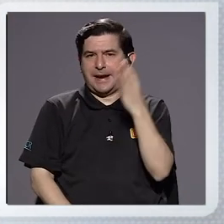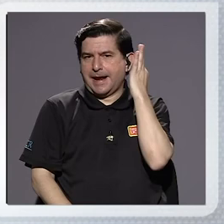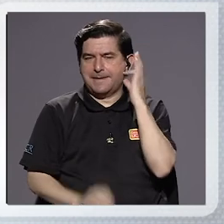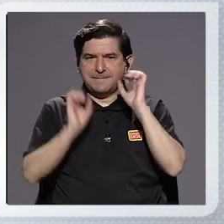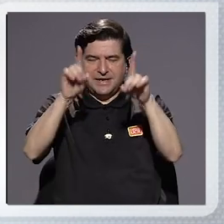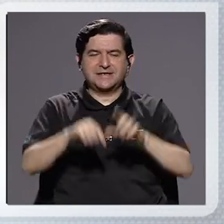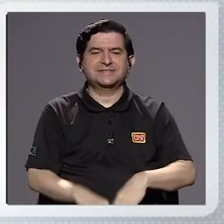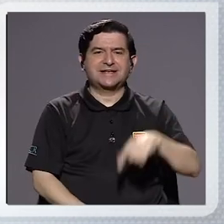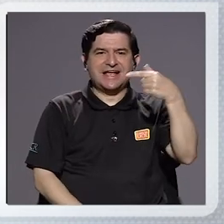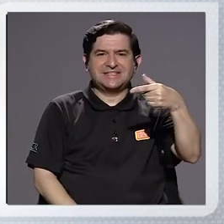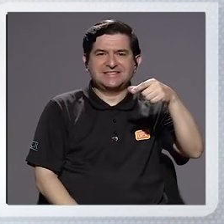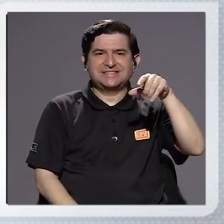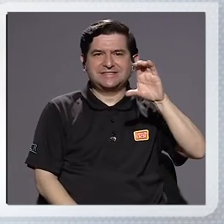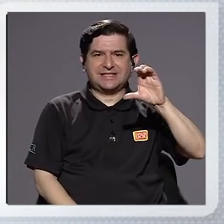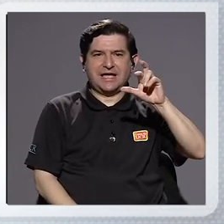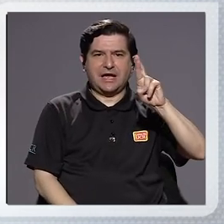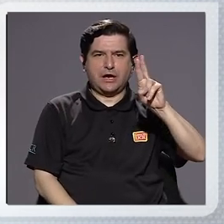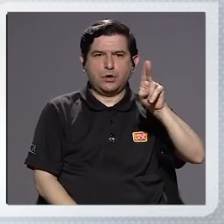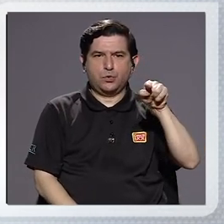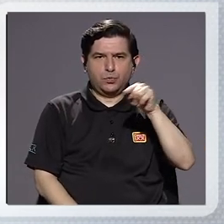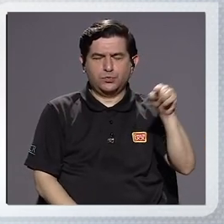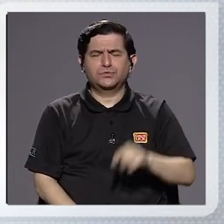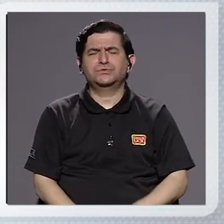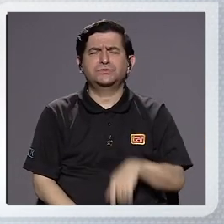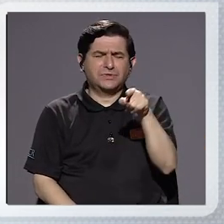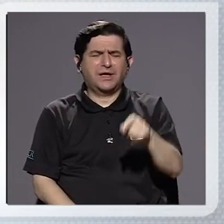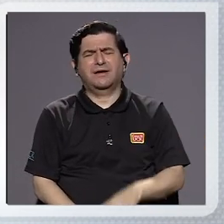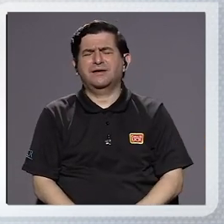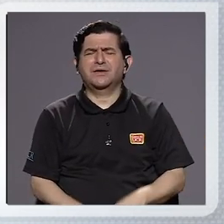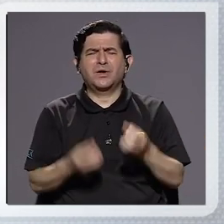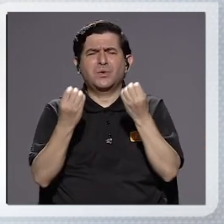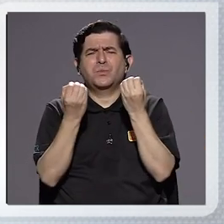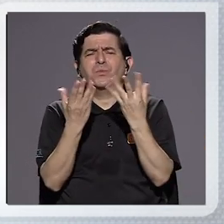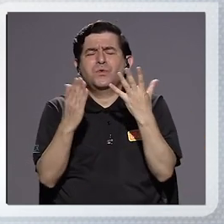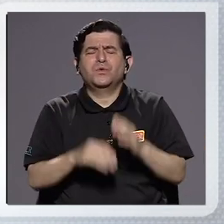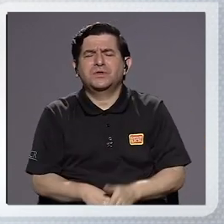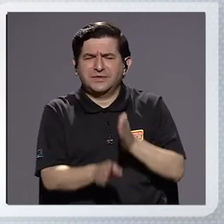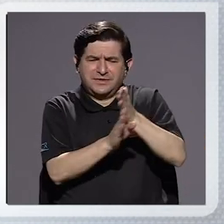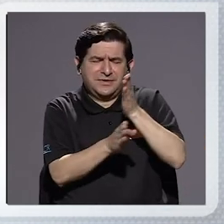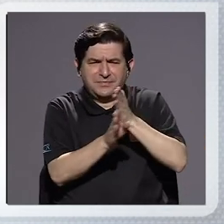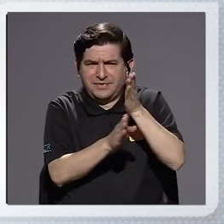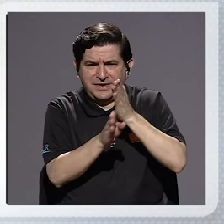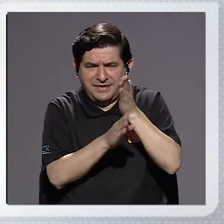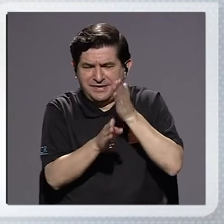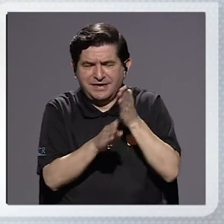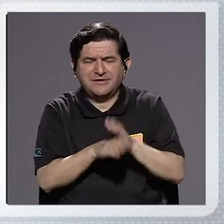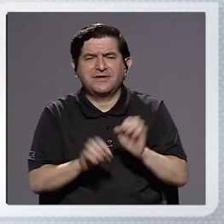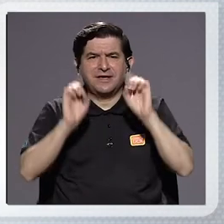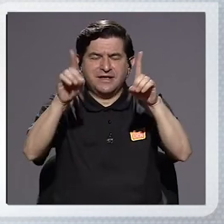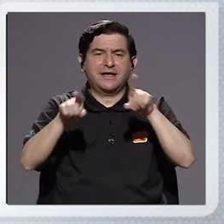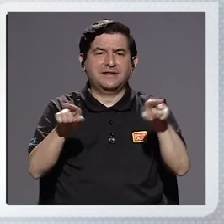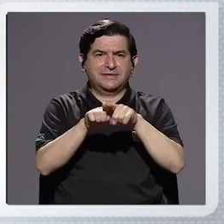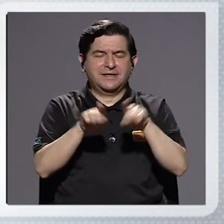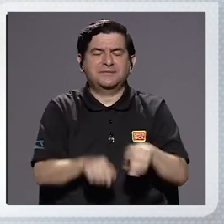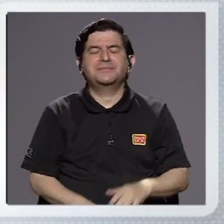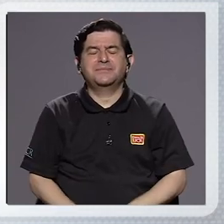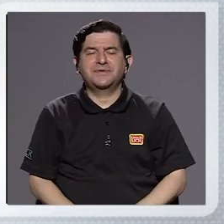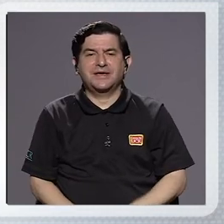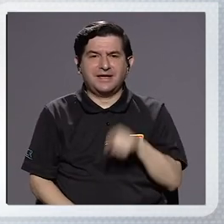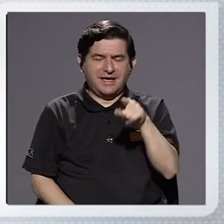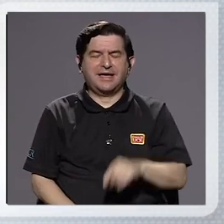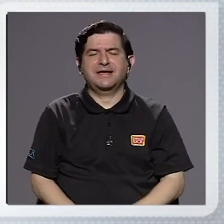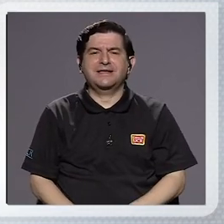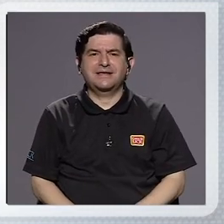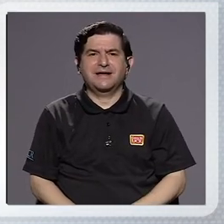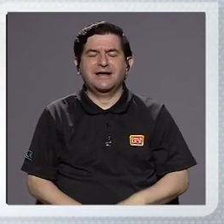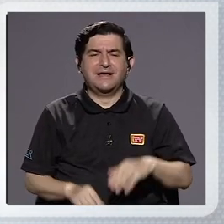doña Giselle Cruz. Amplio bagaje en el ministerio, pero además máster en Administración Educativa también, siempre de UCR.